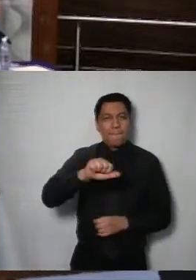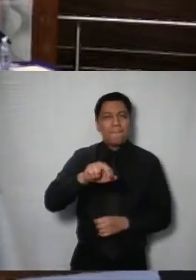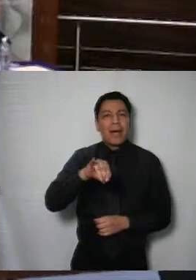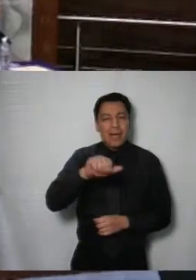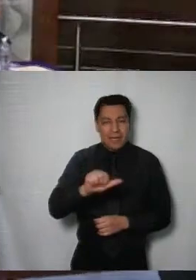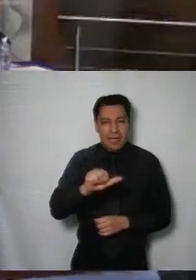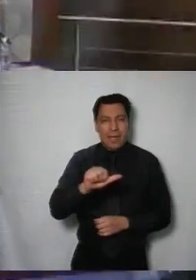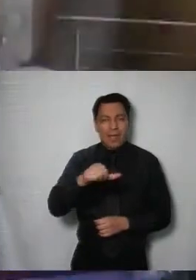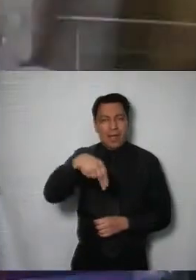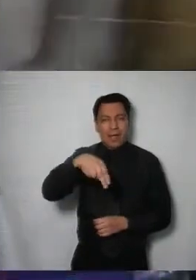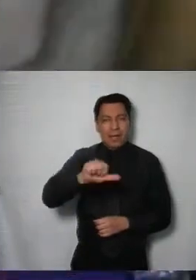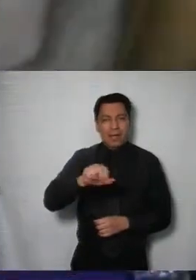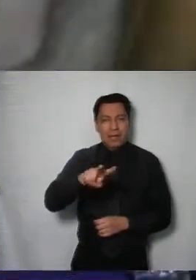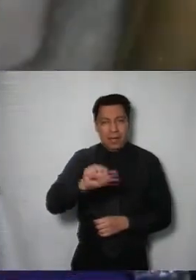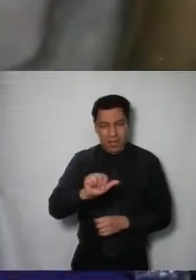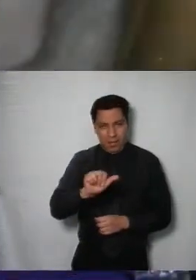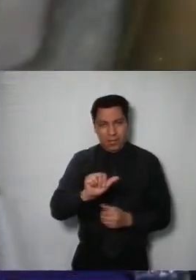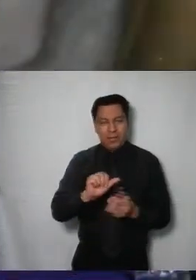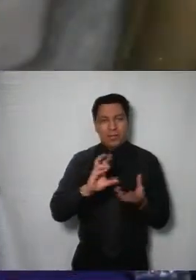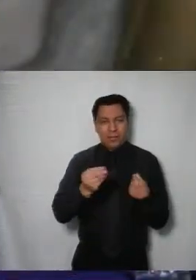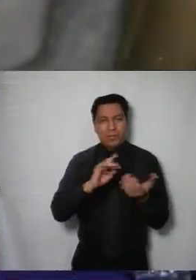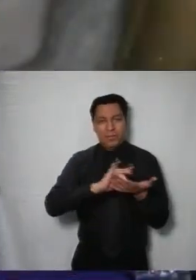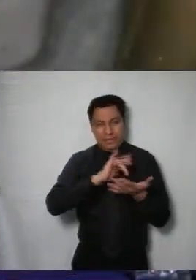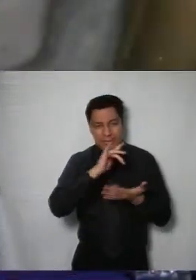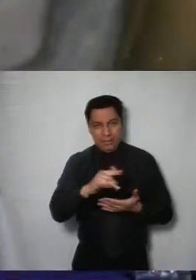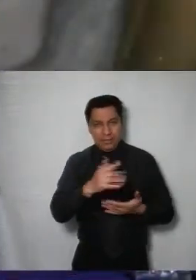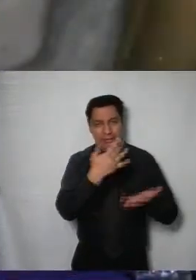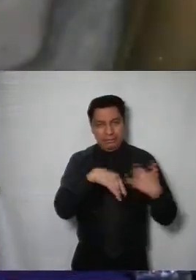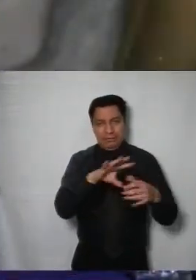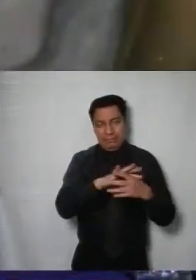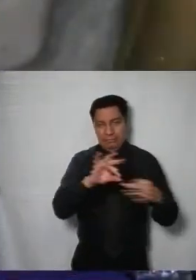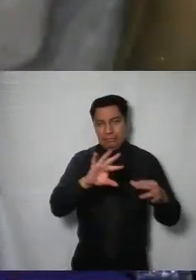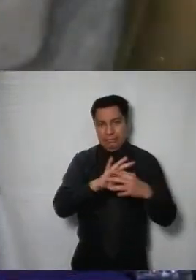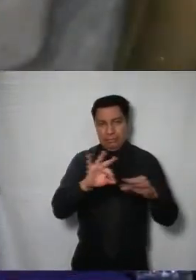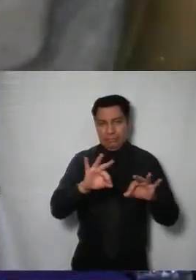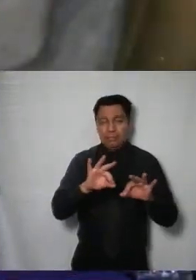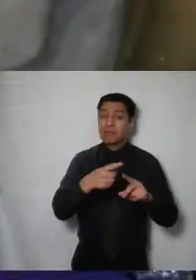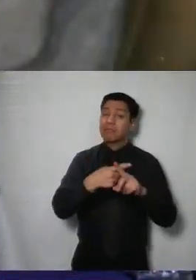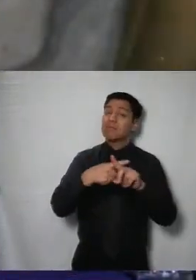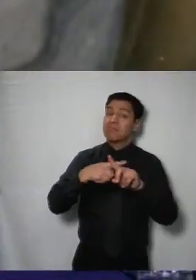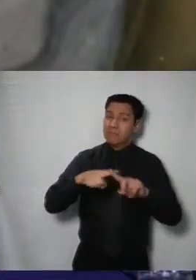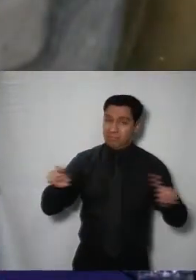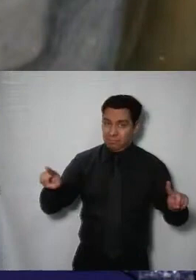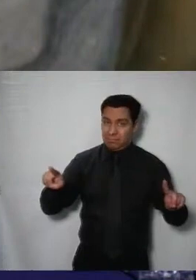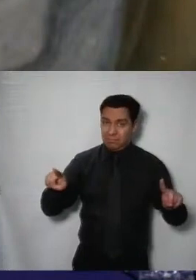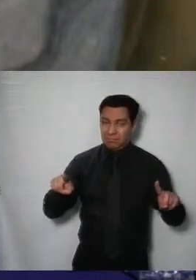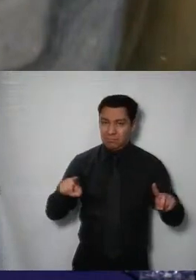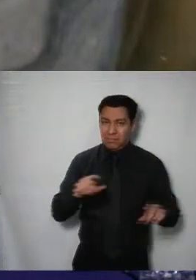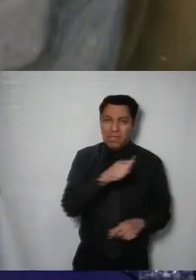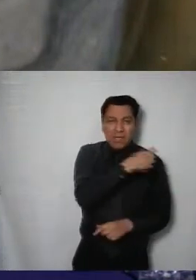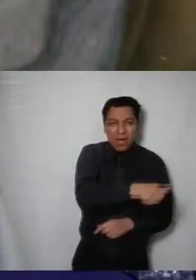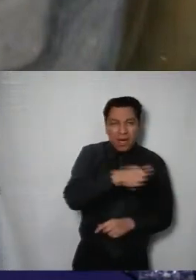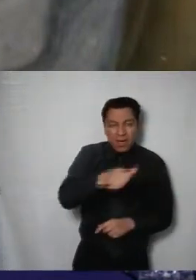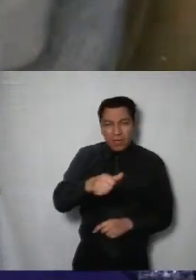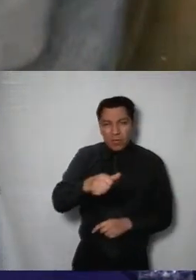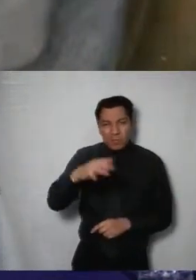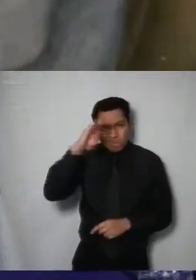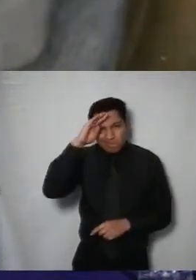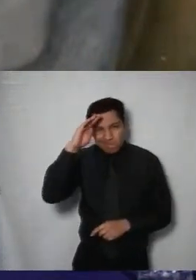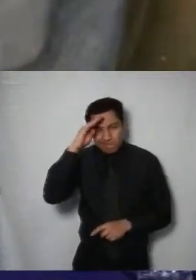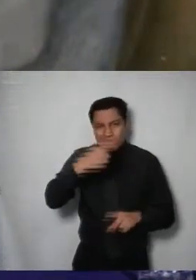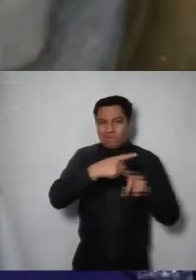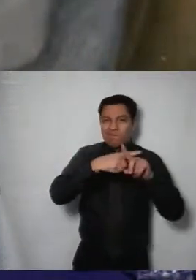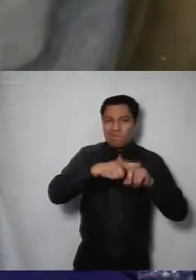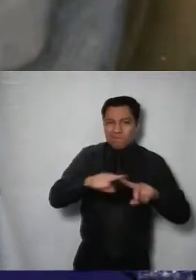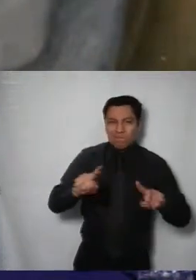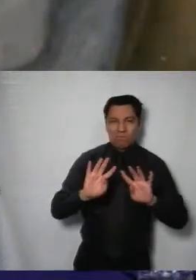Carmen nada bueno ahí como ya se llevó a cabo la exposición y se explicó hay una diferencia en los criterios que tenemos en